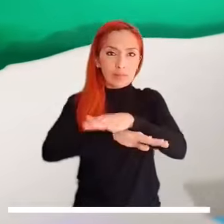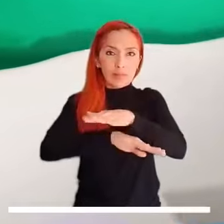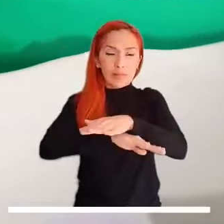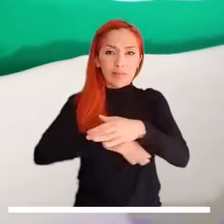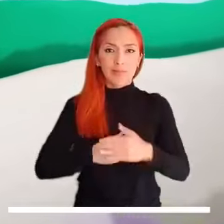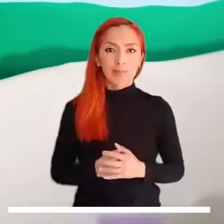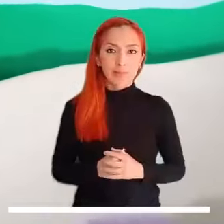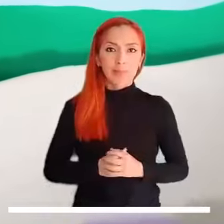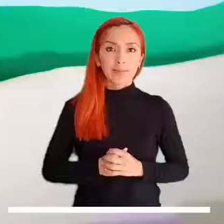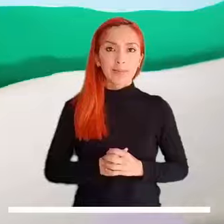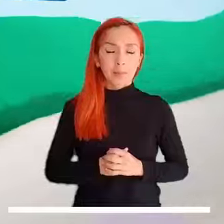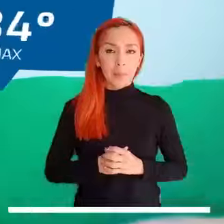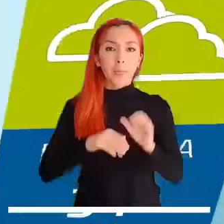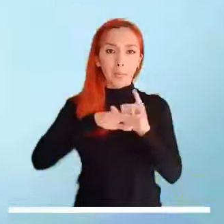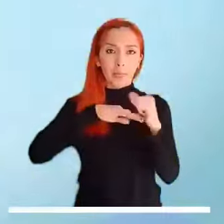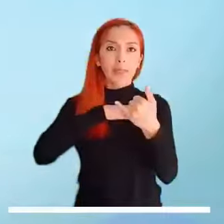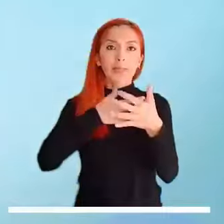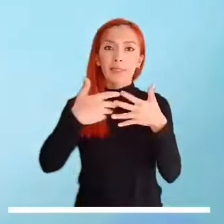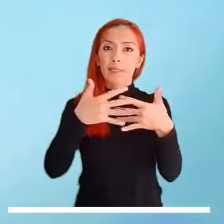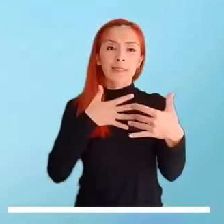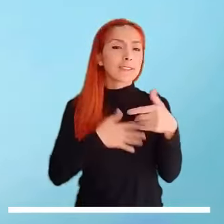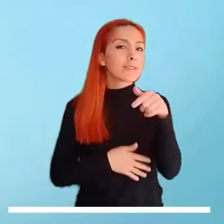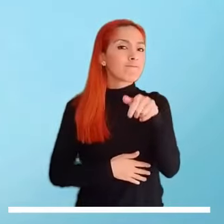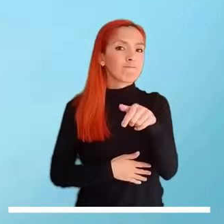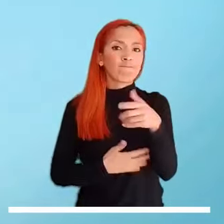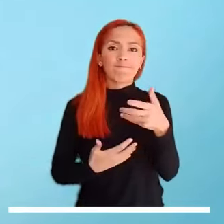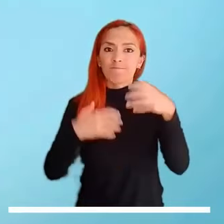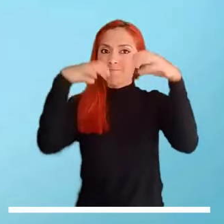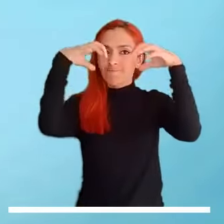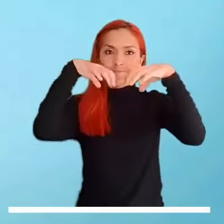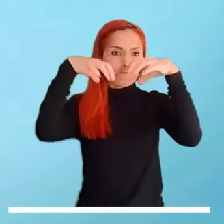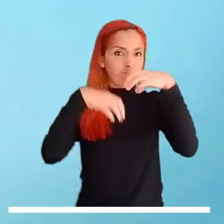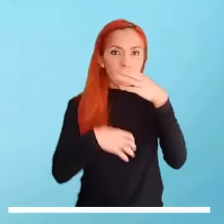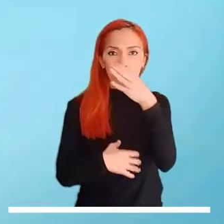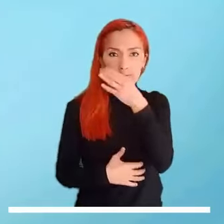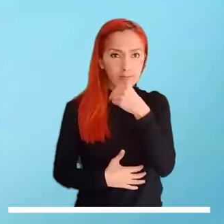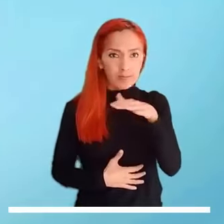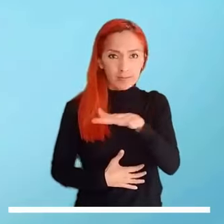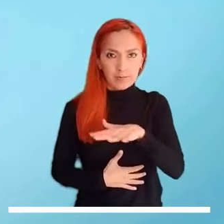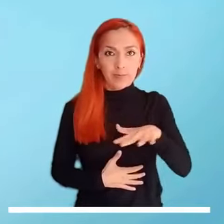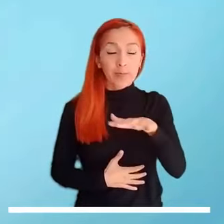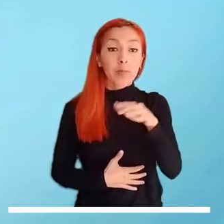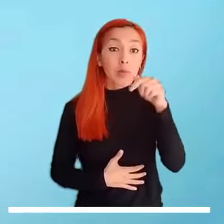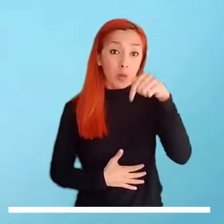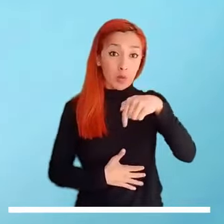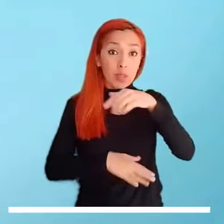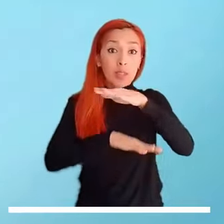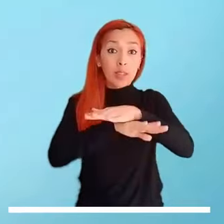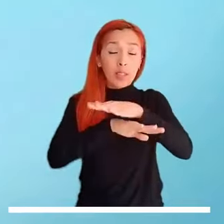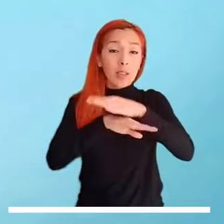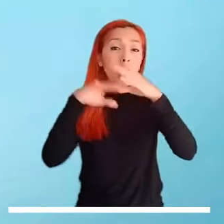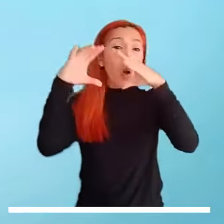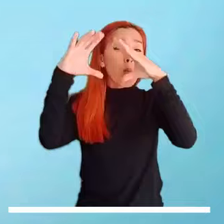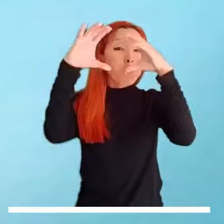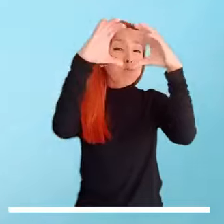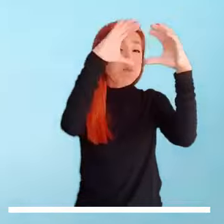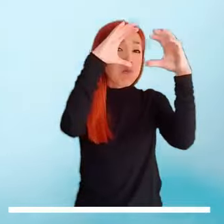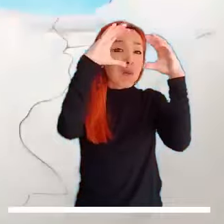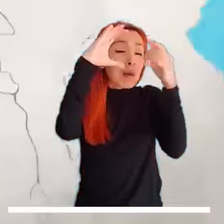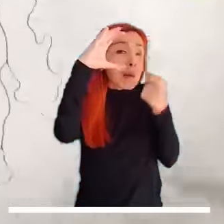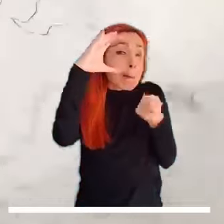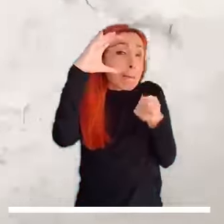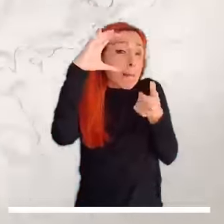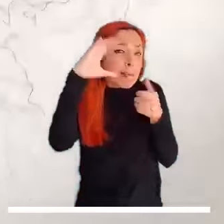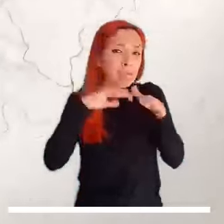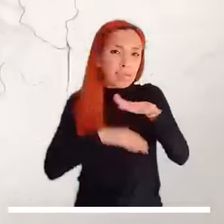El archipiélago sigue sin recibir la presencia de lluvias en su territorio. Esta tarde la nubosidad será escasa en las